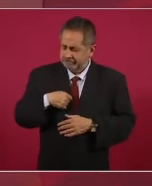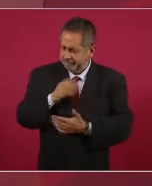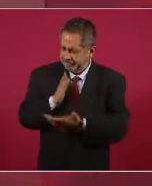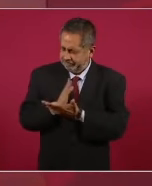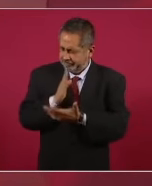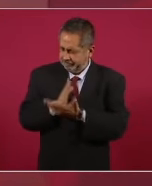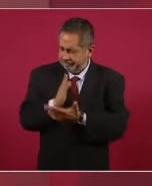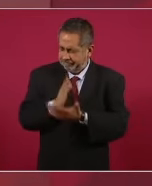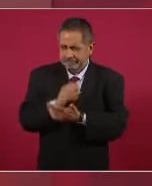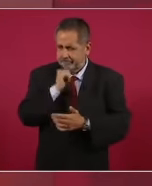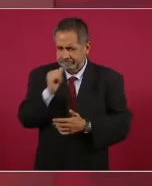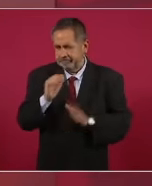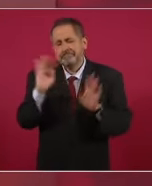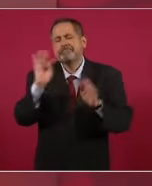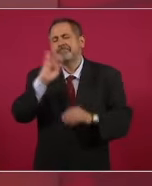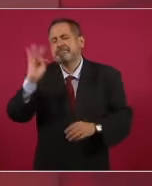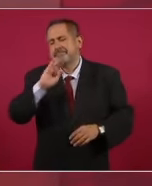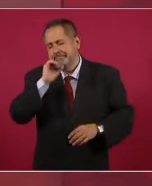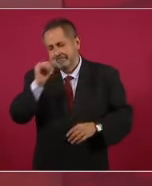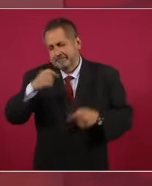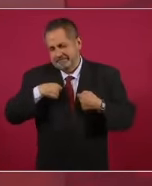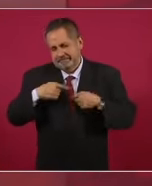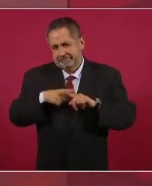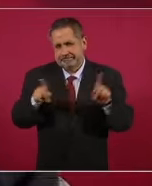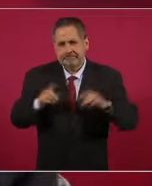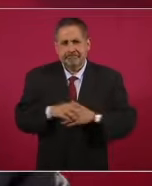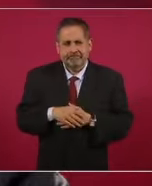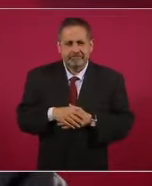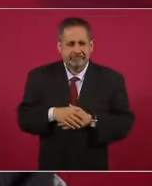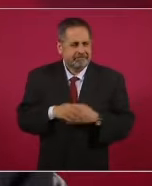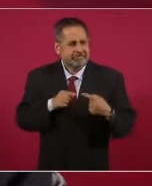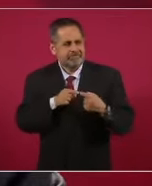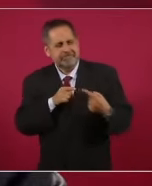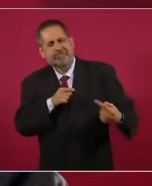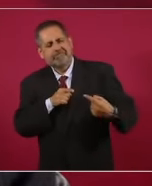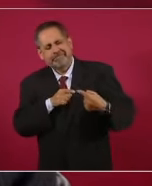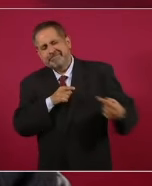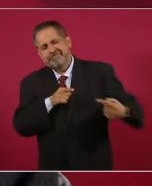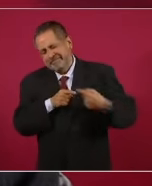frente a tanta oposición,